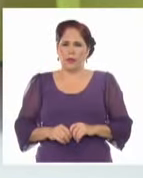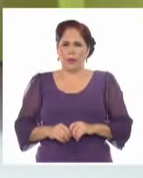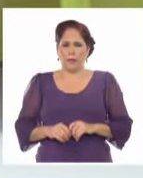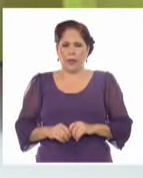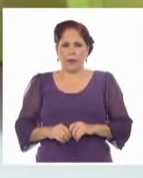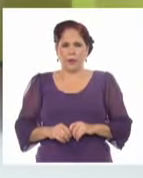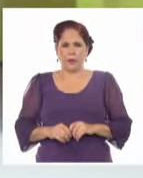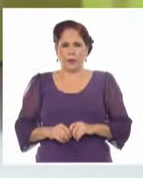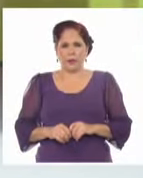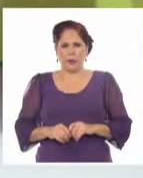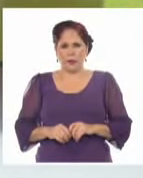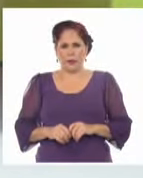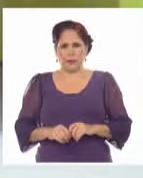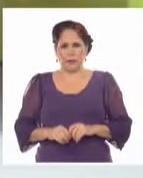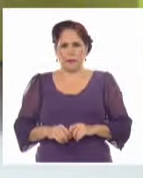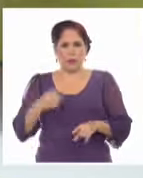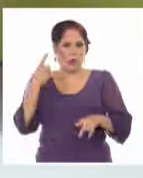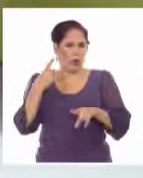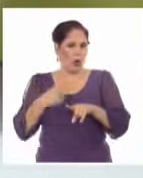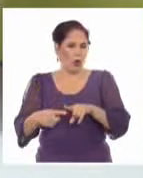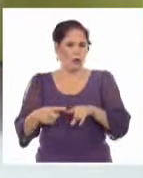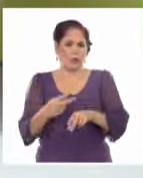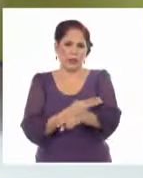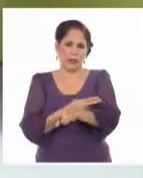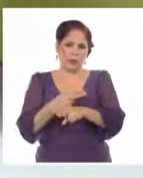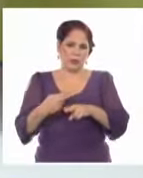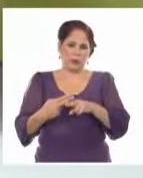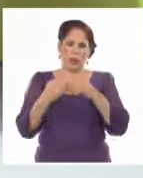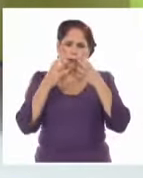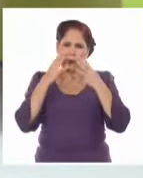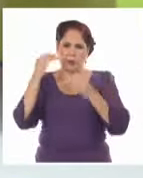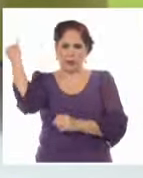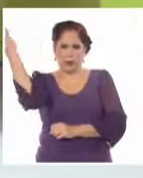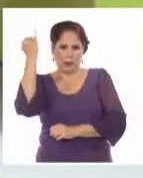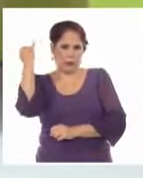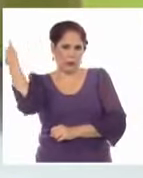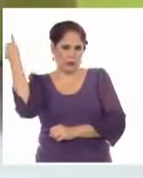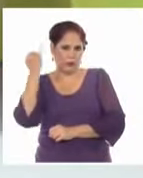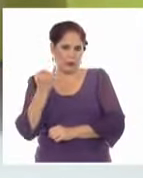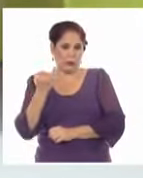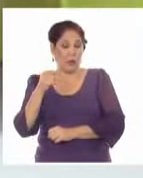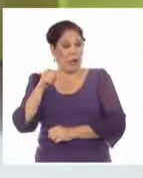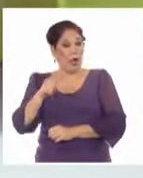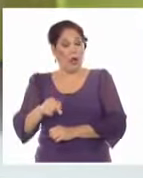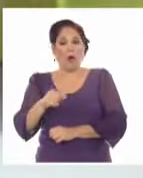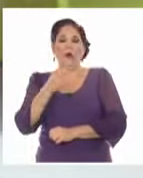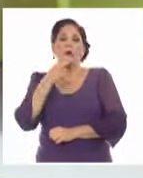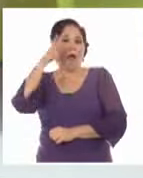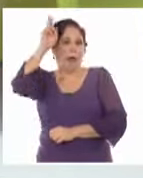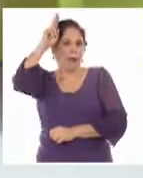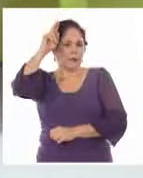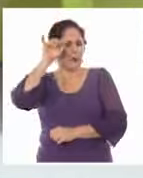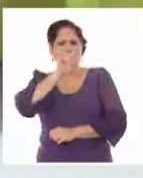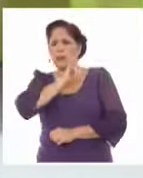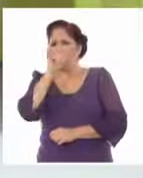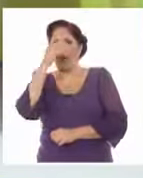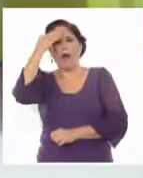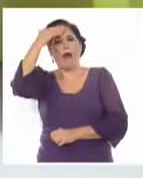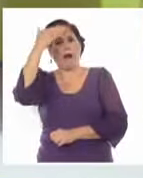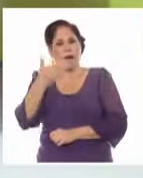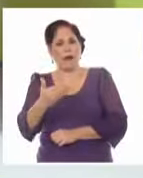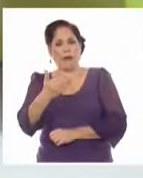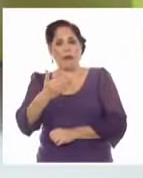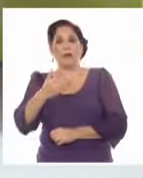De inmediato repasamos el acontecer internacional y lo decíamos en titulares. Con un ritual ancestral de agradecimiento a la Pachamama o Madre